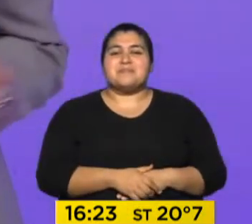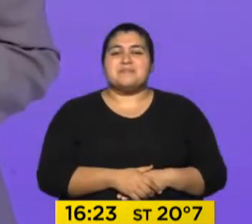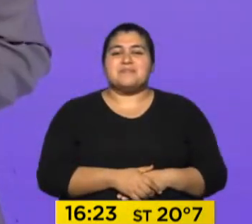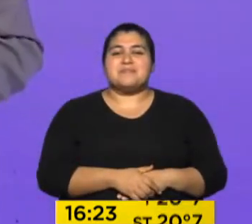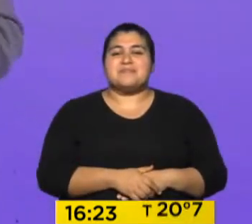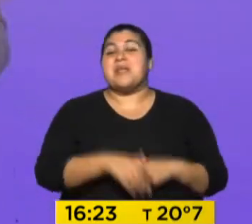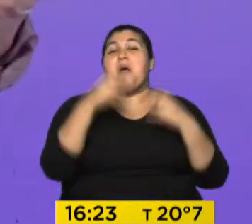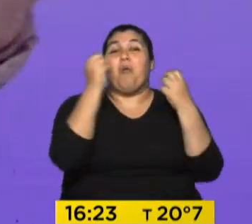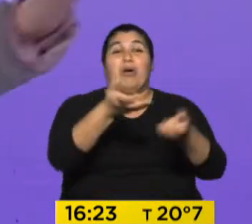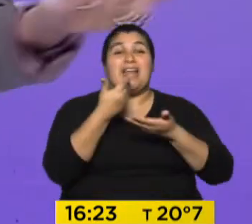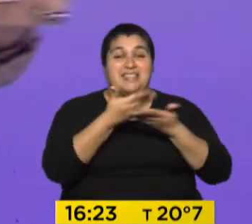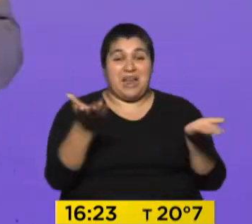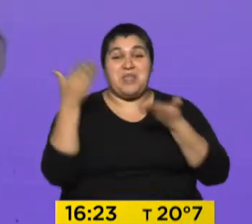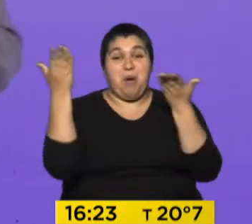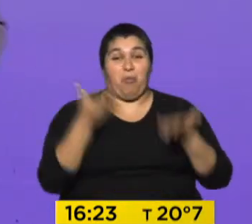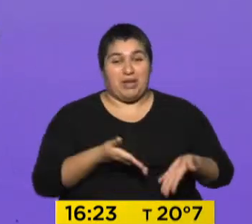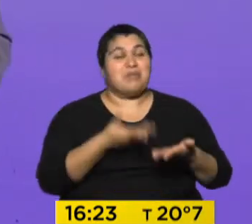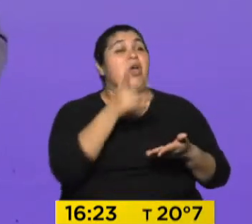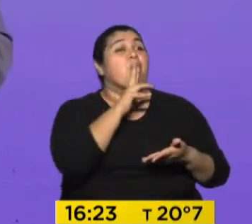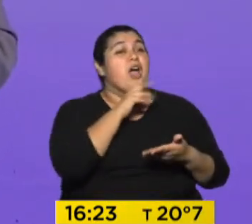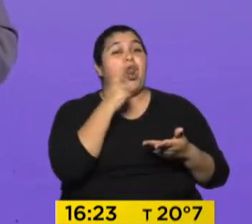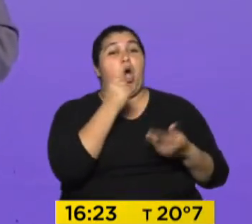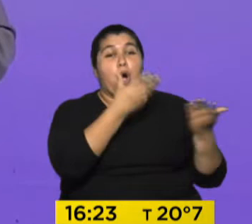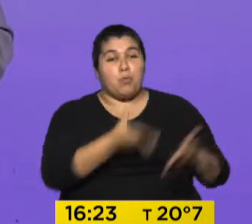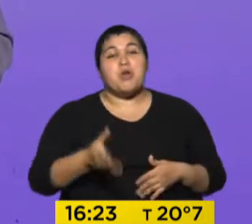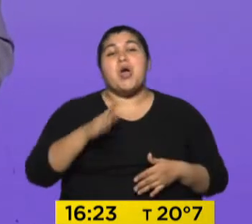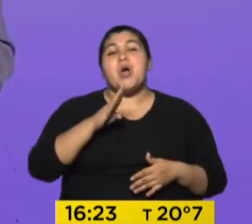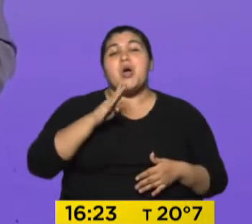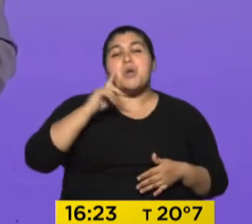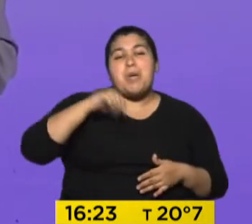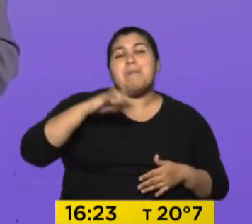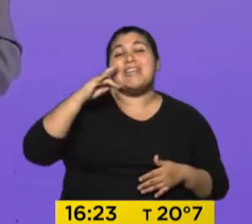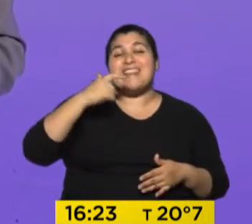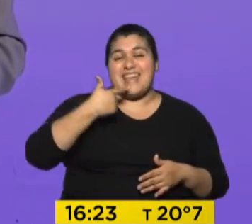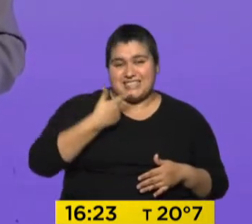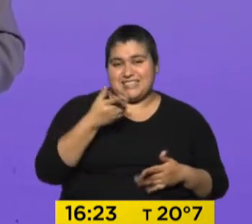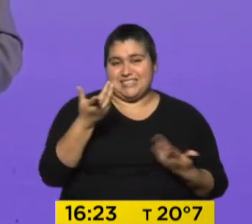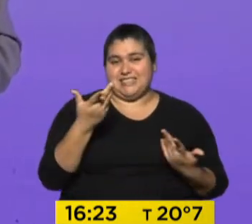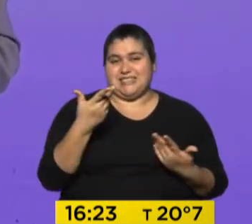Muy buenas tardes. Bienvenidos, bienvenidas, bienvenides. ¿Sabes cómo quedaría mejor que saludaras?